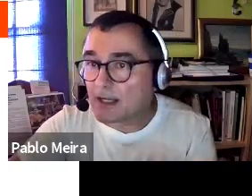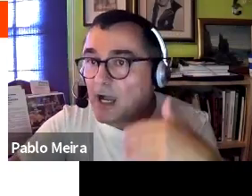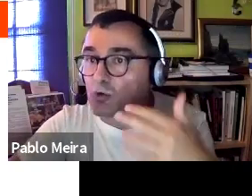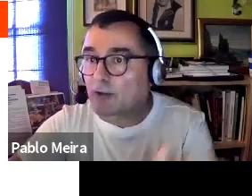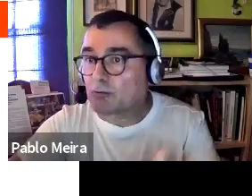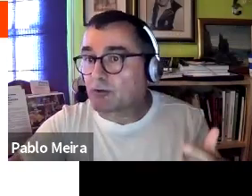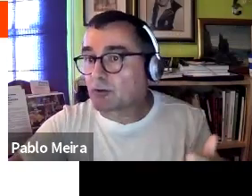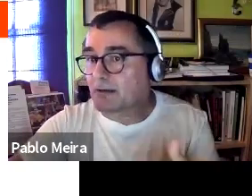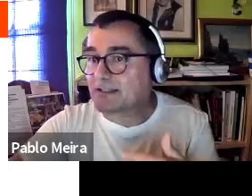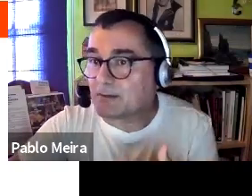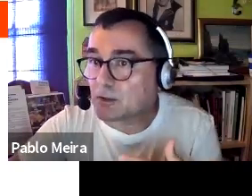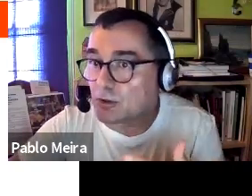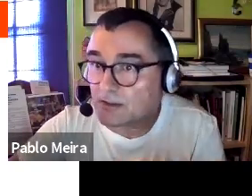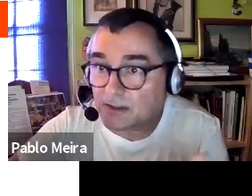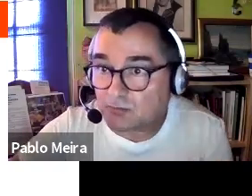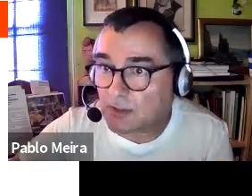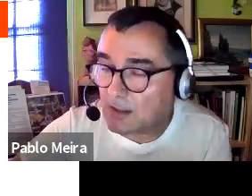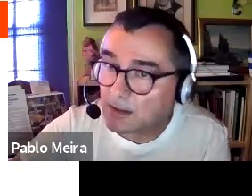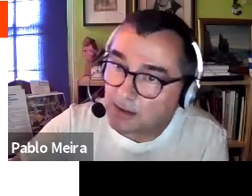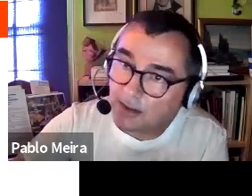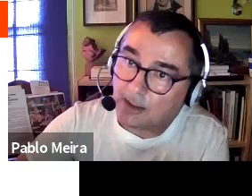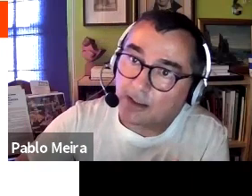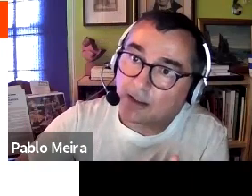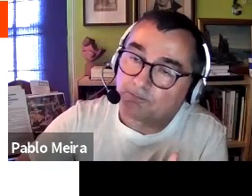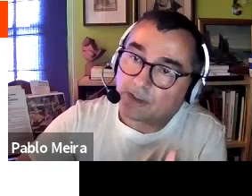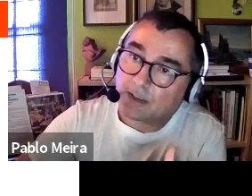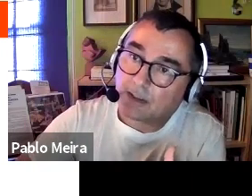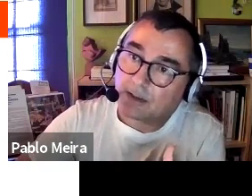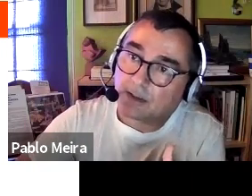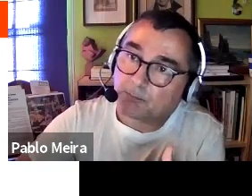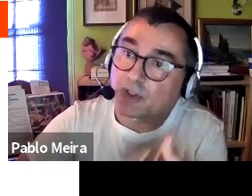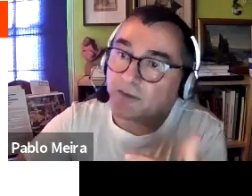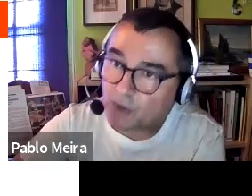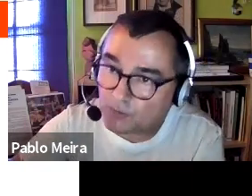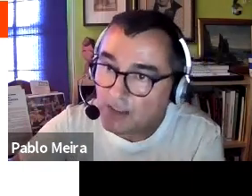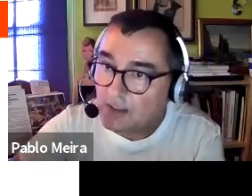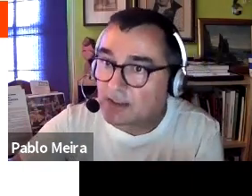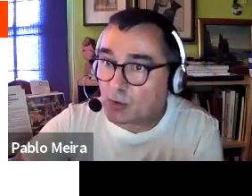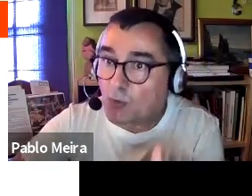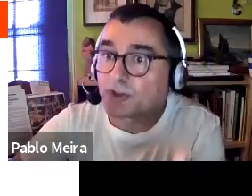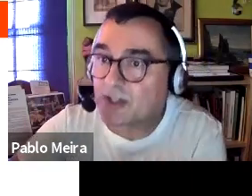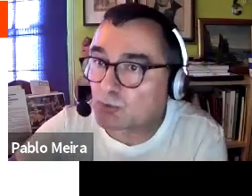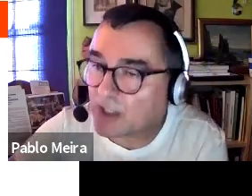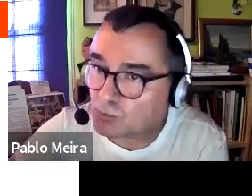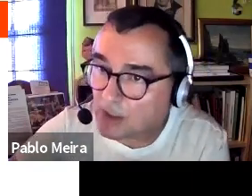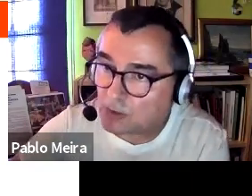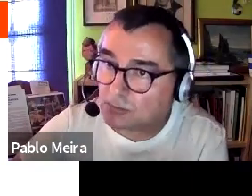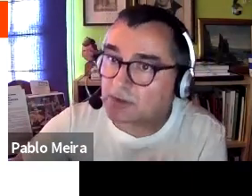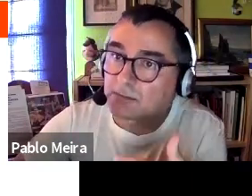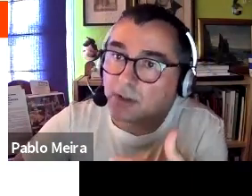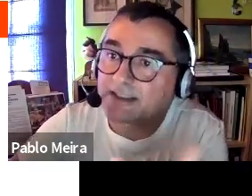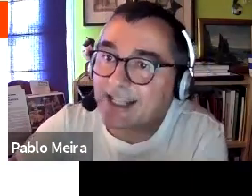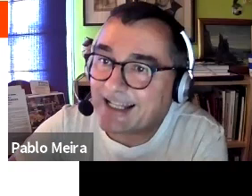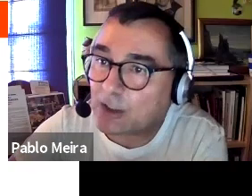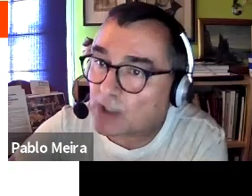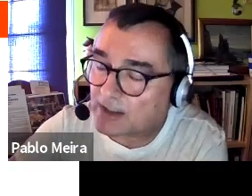calentamiento global a un grado y medio, que básicamente lo que es es una proyección de cómo tendríamos que actuar,